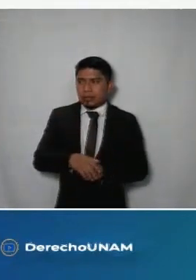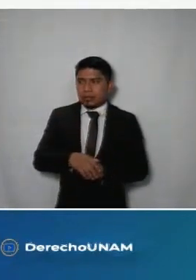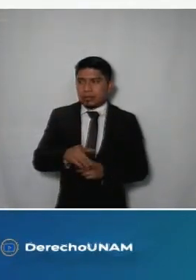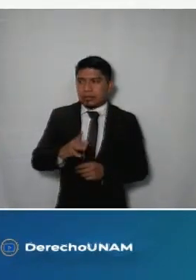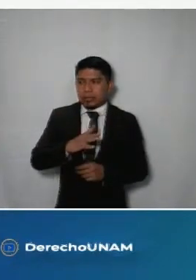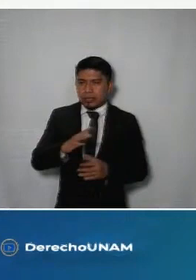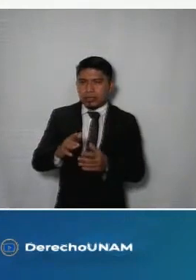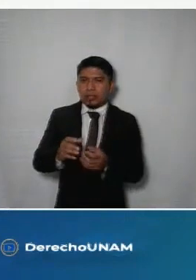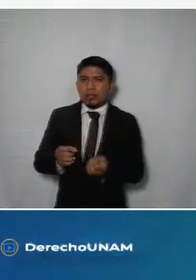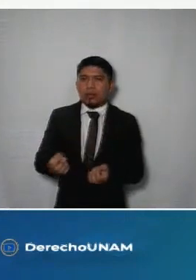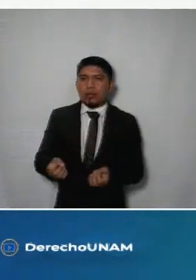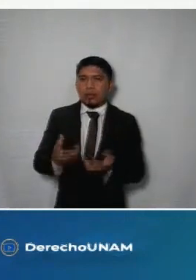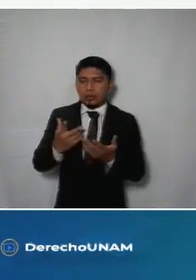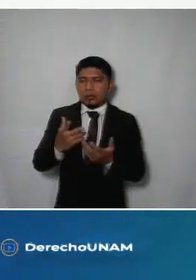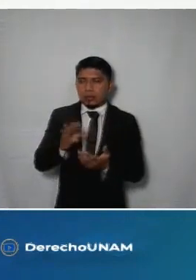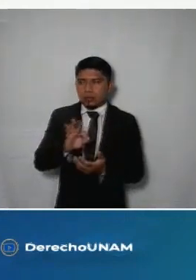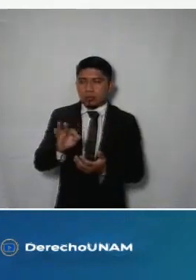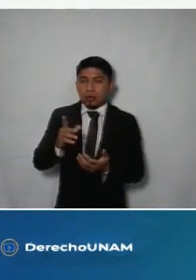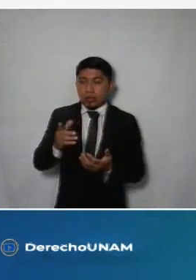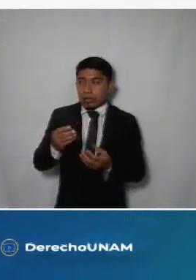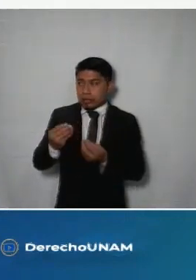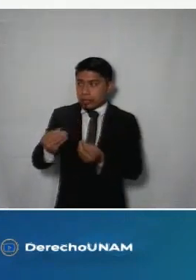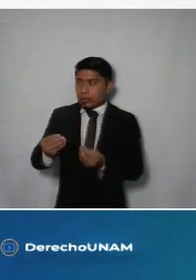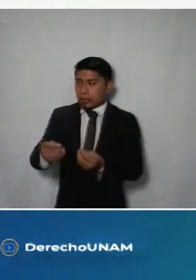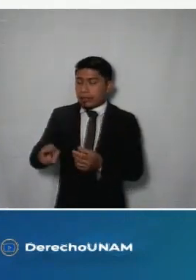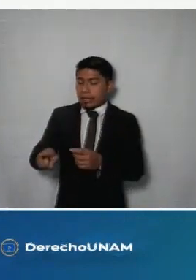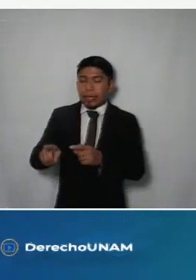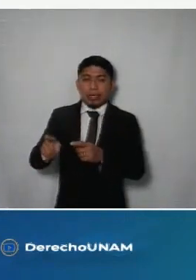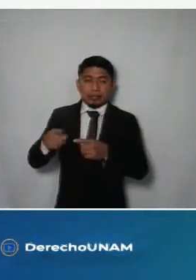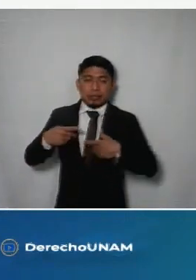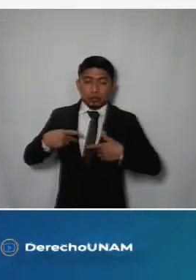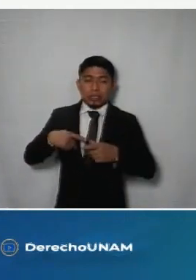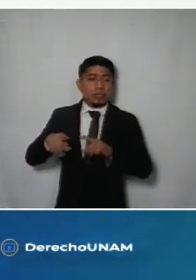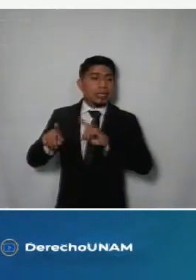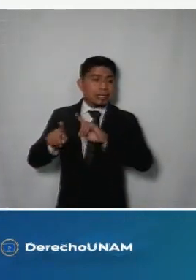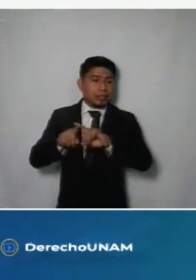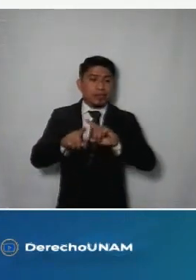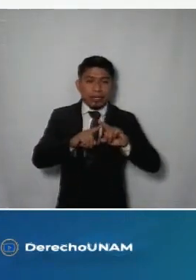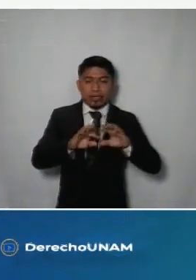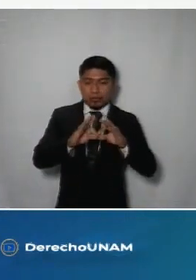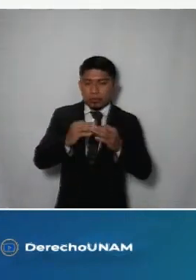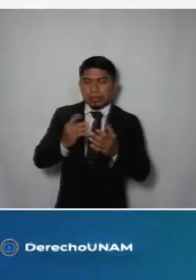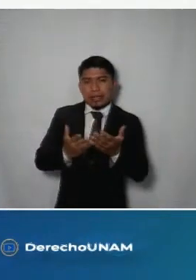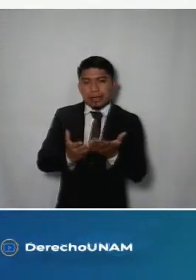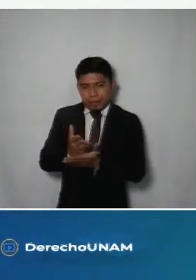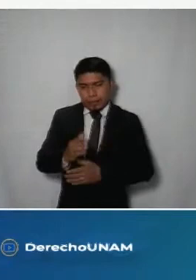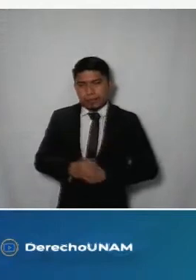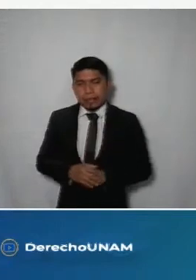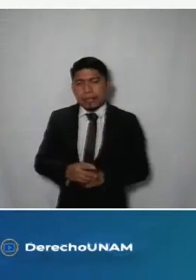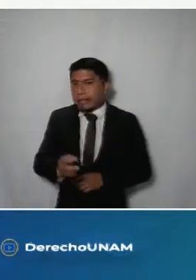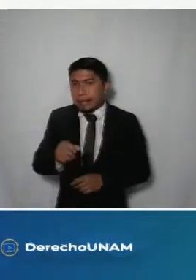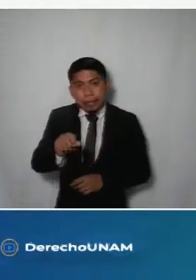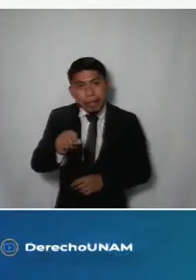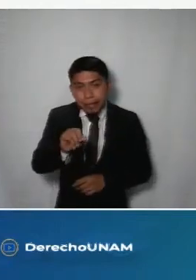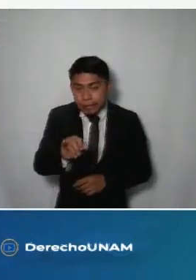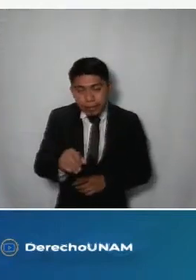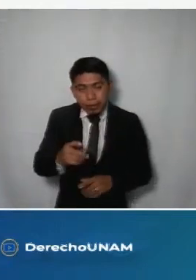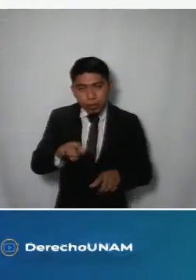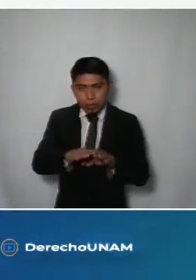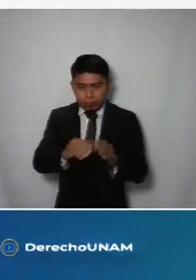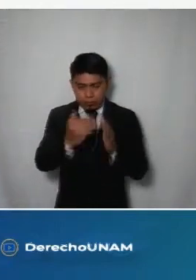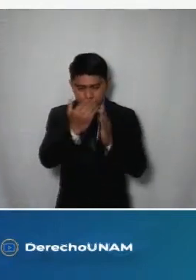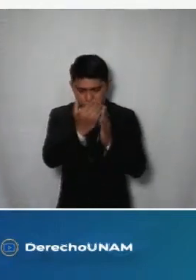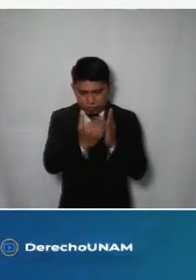realizado se limitó a indicar la cantidad sin ponerlos a disposición de la parte recurrente en las diversas modalidades de acceso es así como de